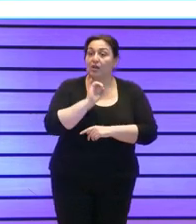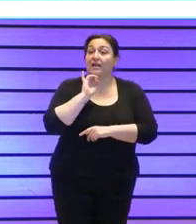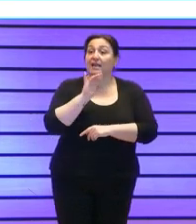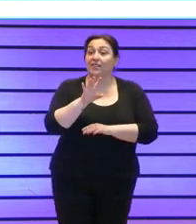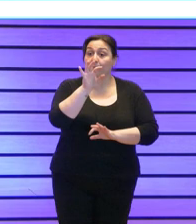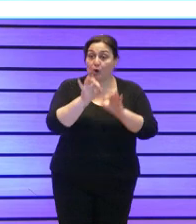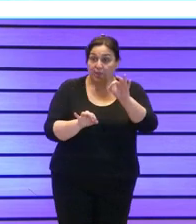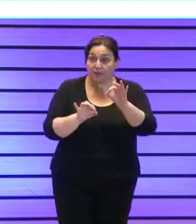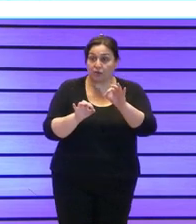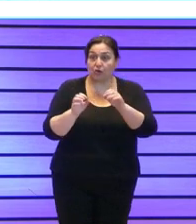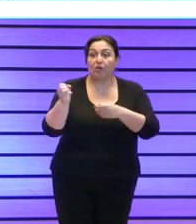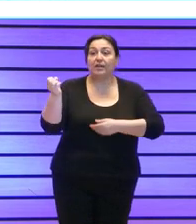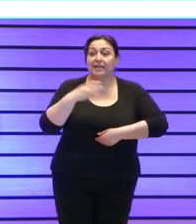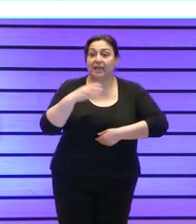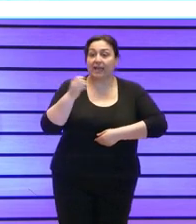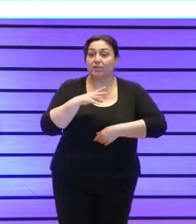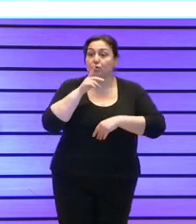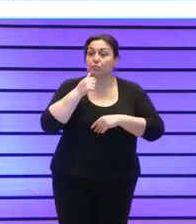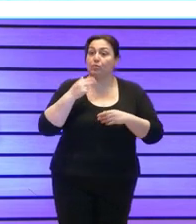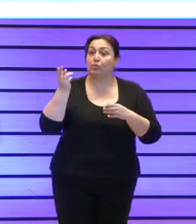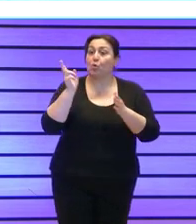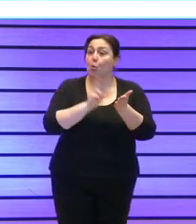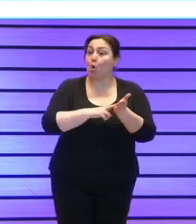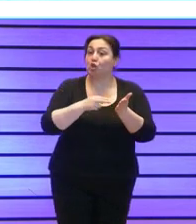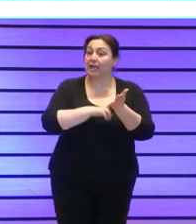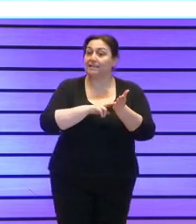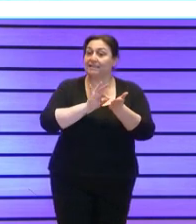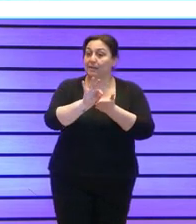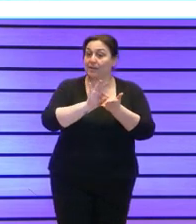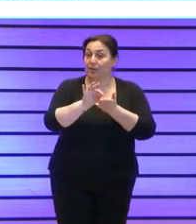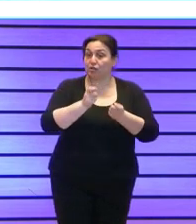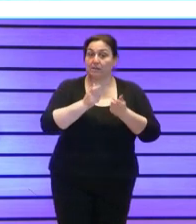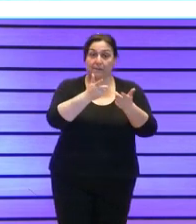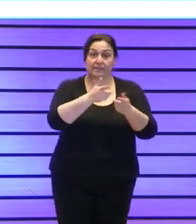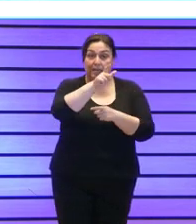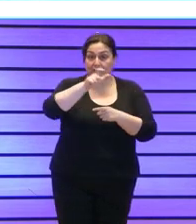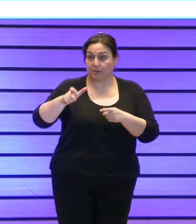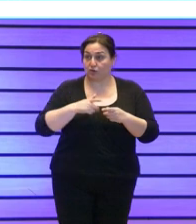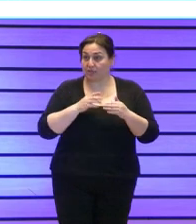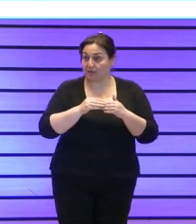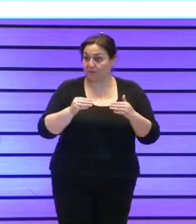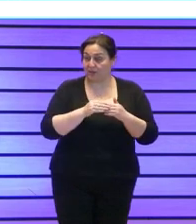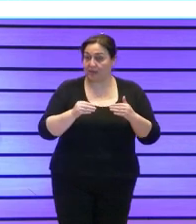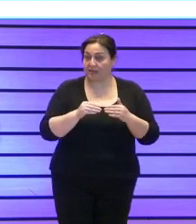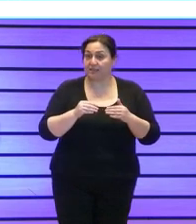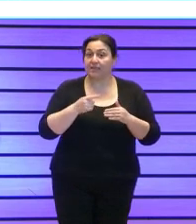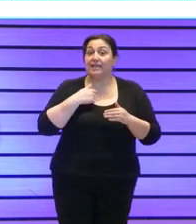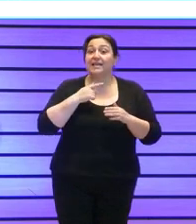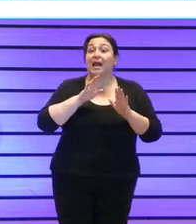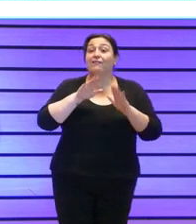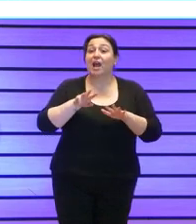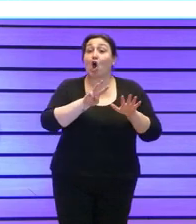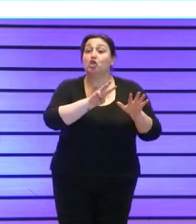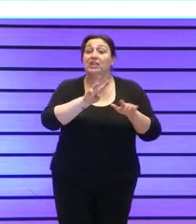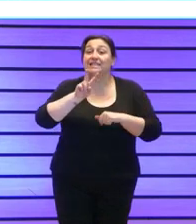% a los ingresos por las cuotas de los servicios que se le presta a las personas beneficiarias y un 82